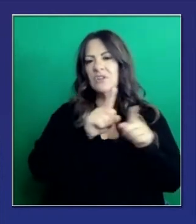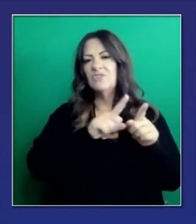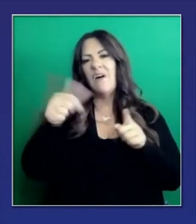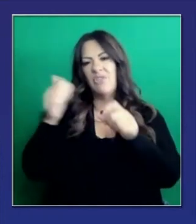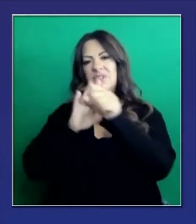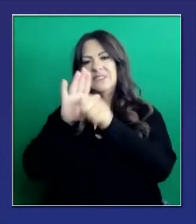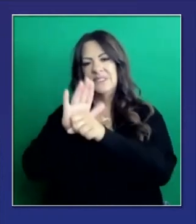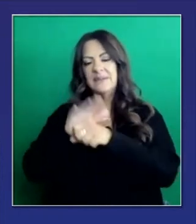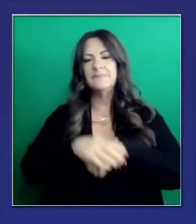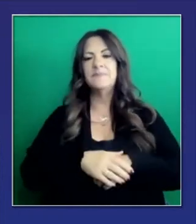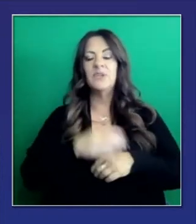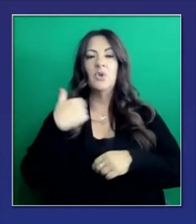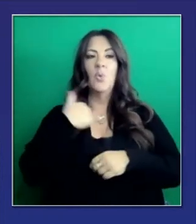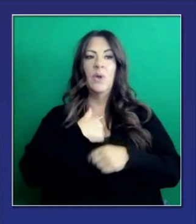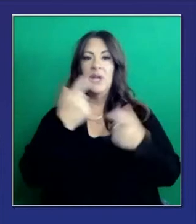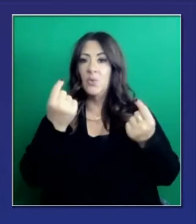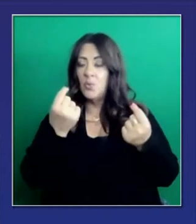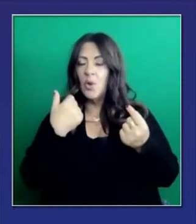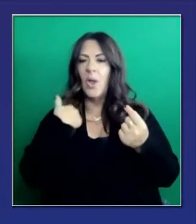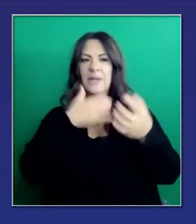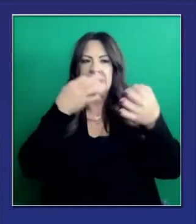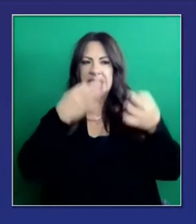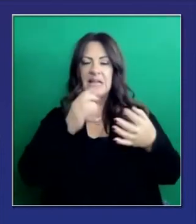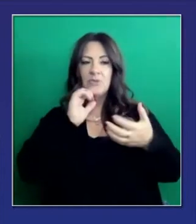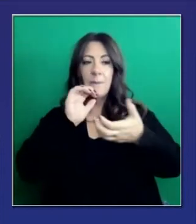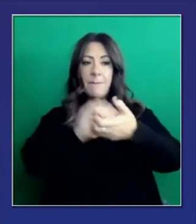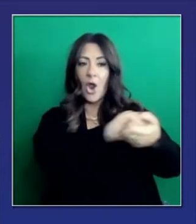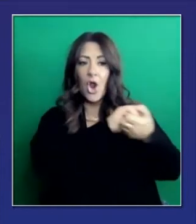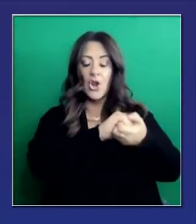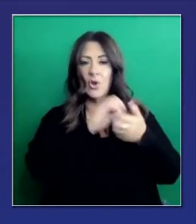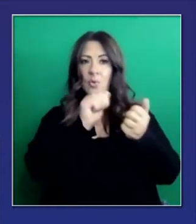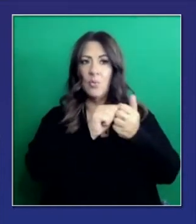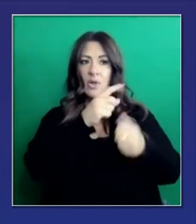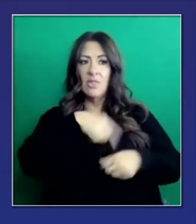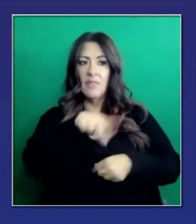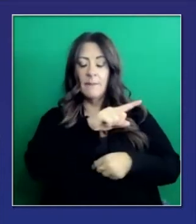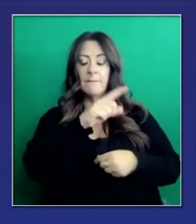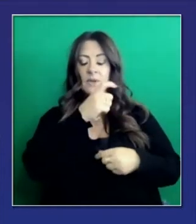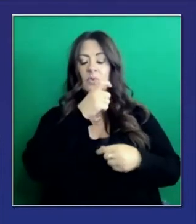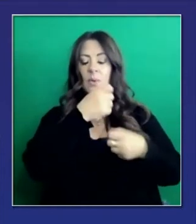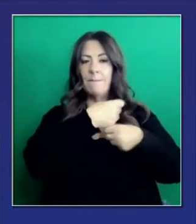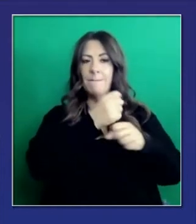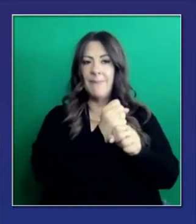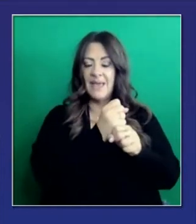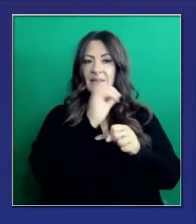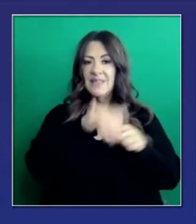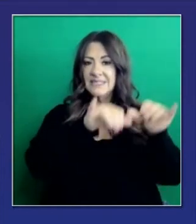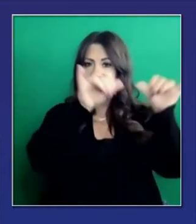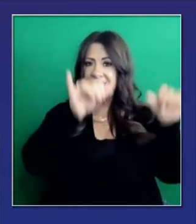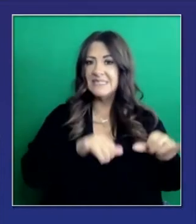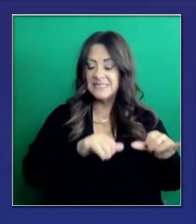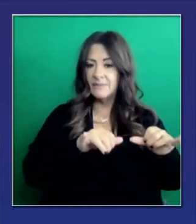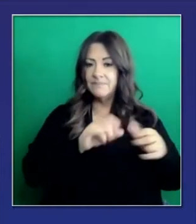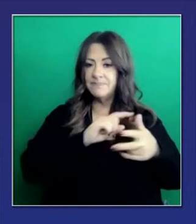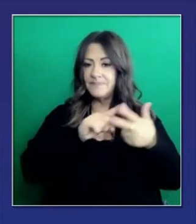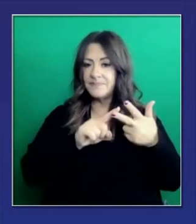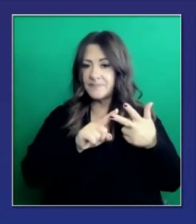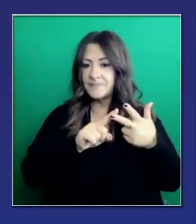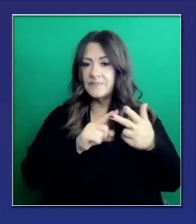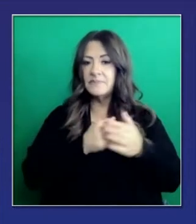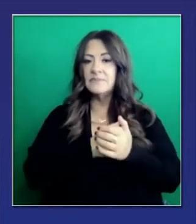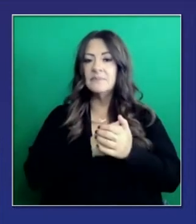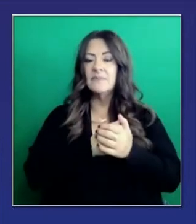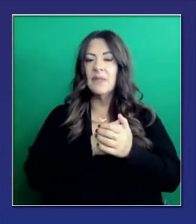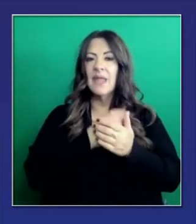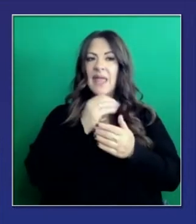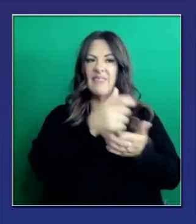hemos trabajado con otra compañía que se llama Schedulo y Accenture. Tenemos un piloto que empezó esta semana en Los Ángeles